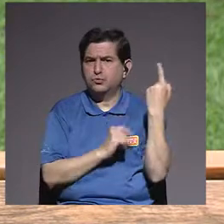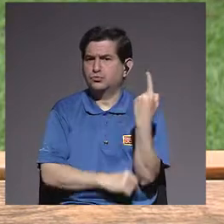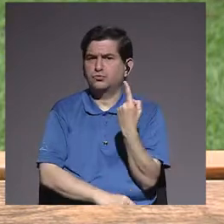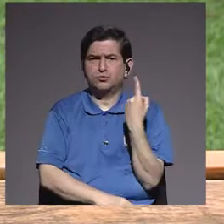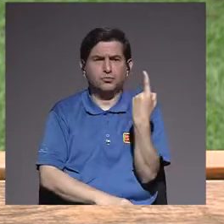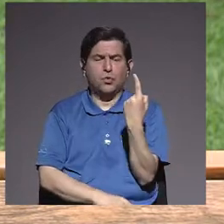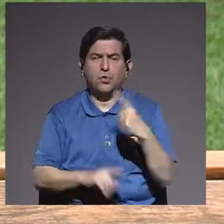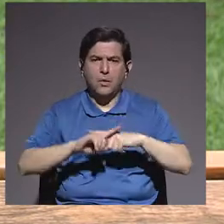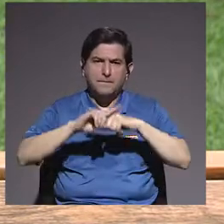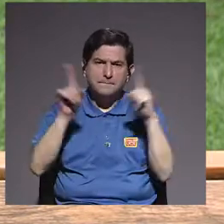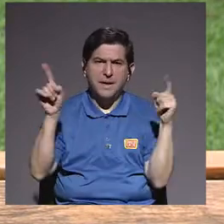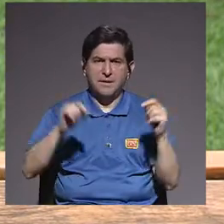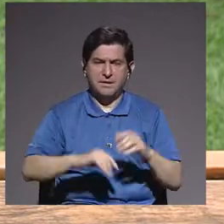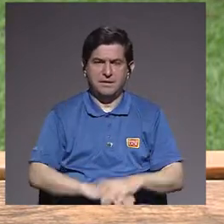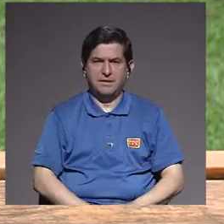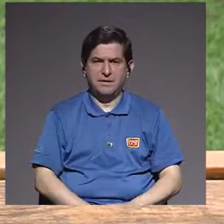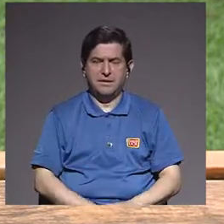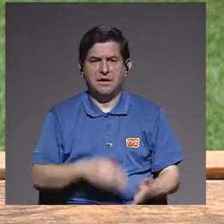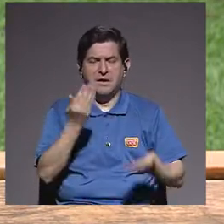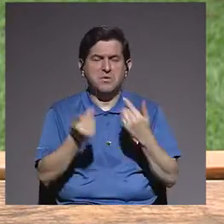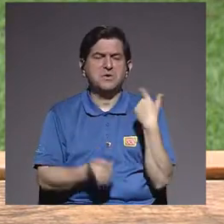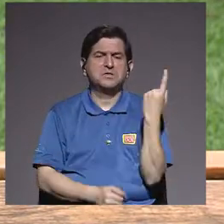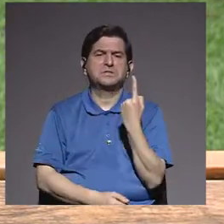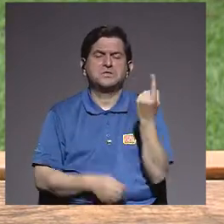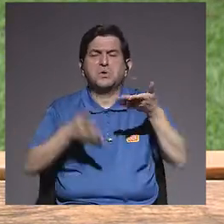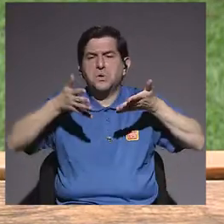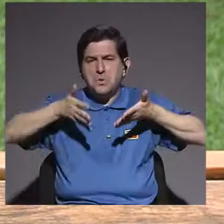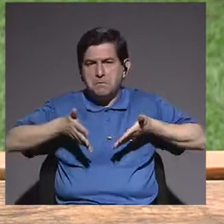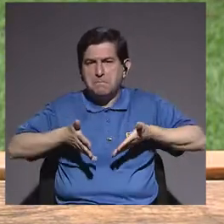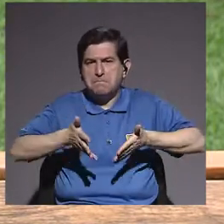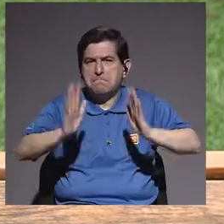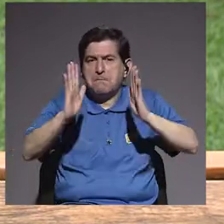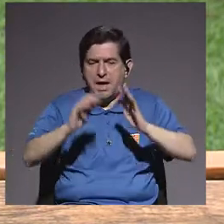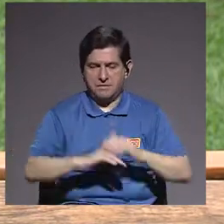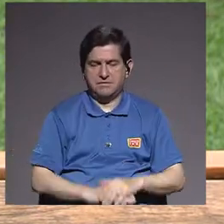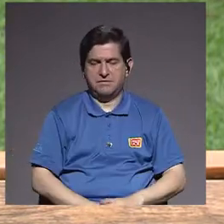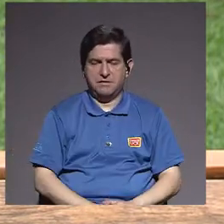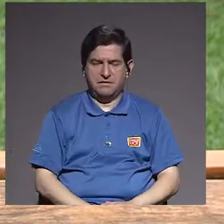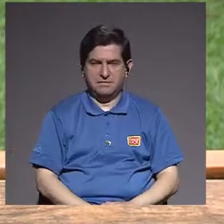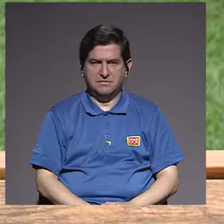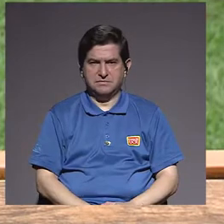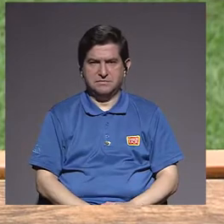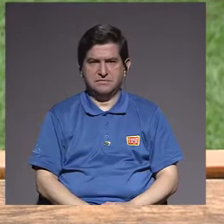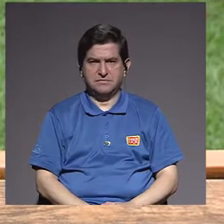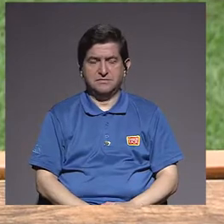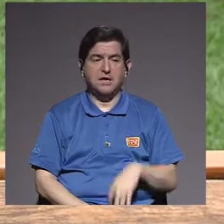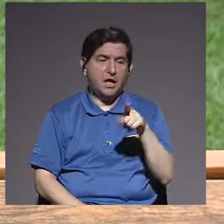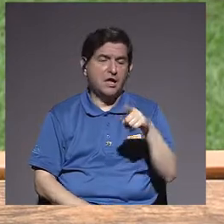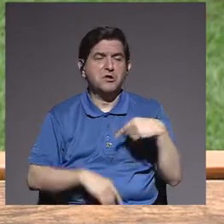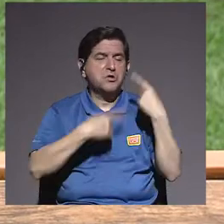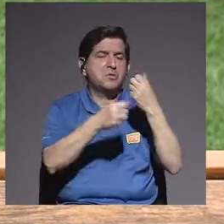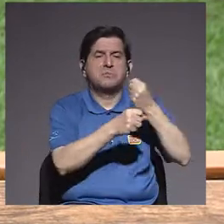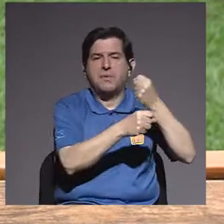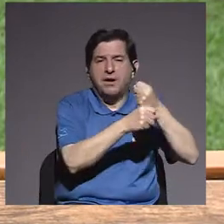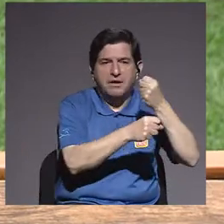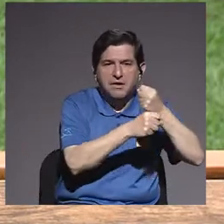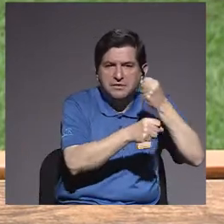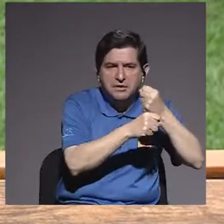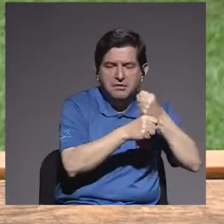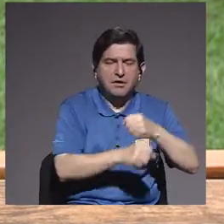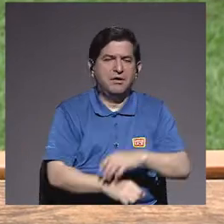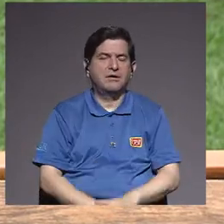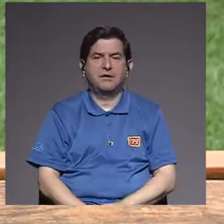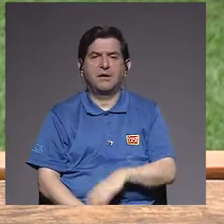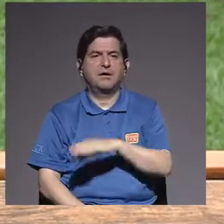solo. Pero bueno, digamos que se deja solo mientras van a sus trabajos y,